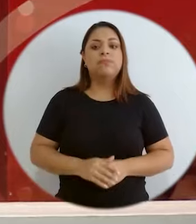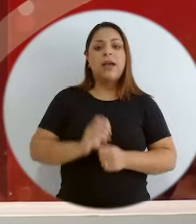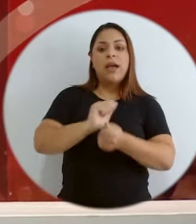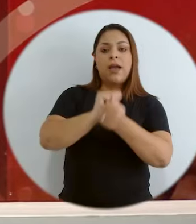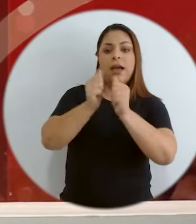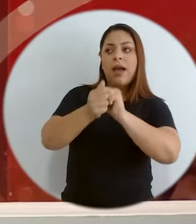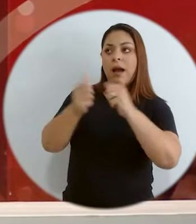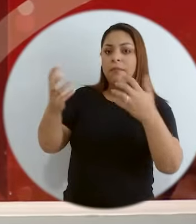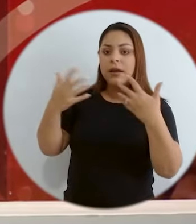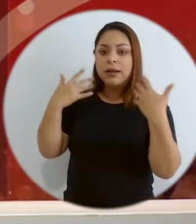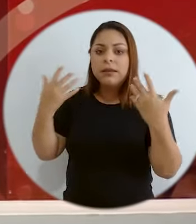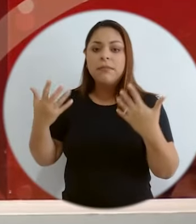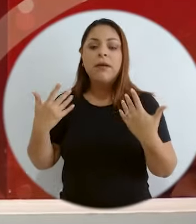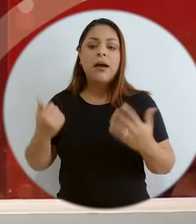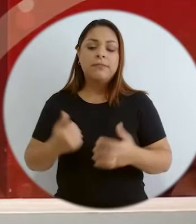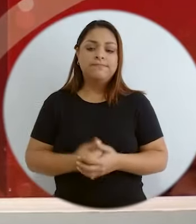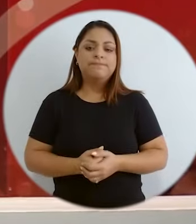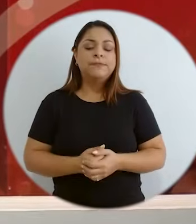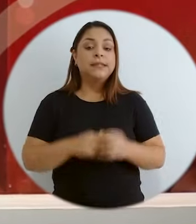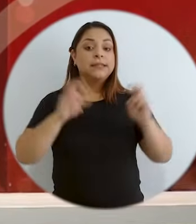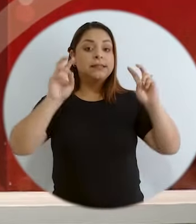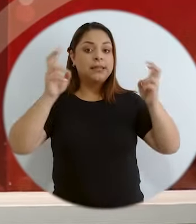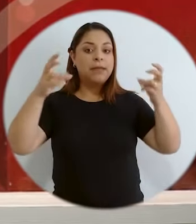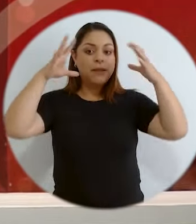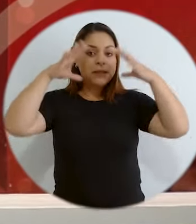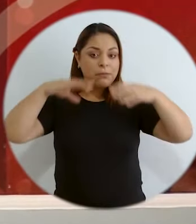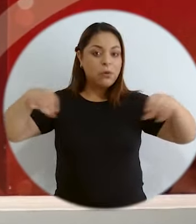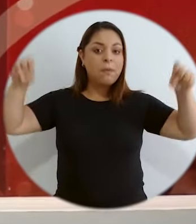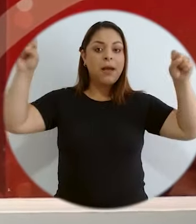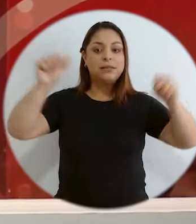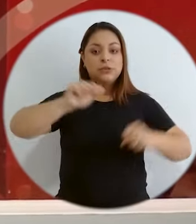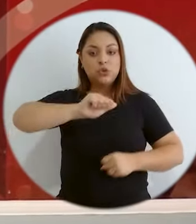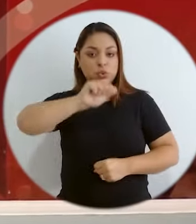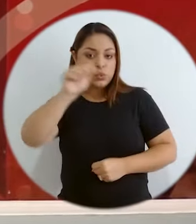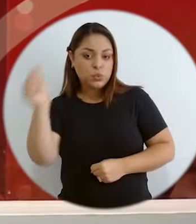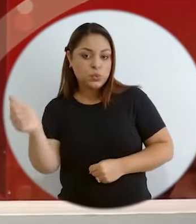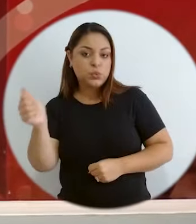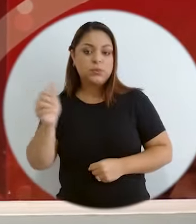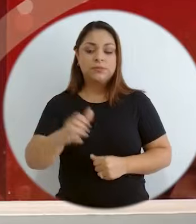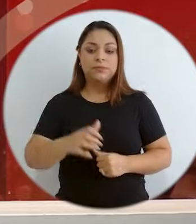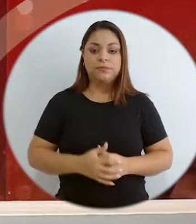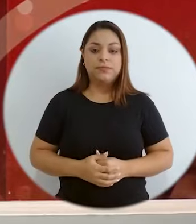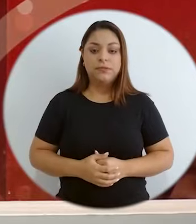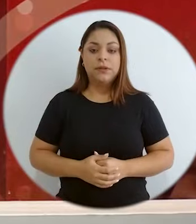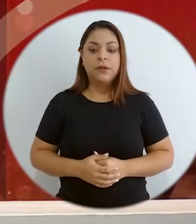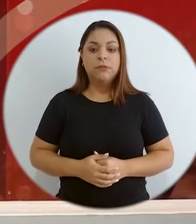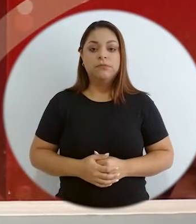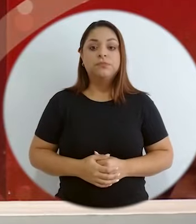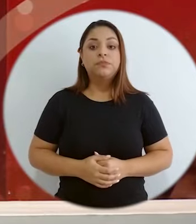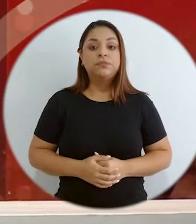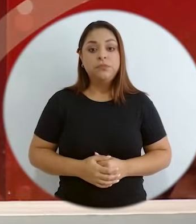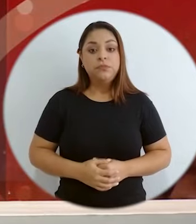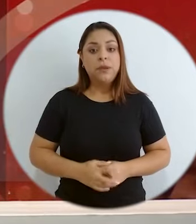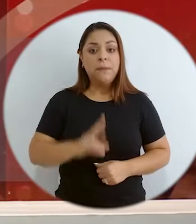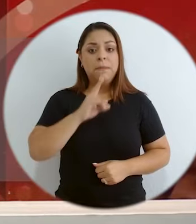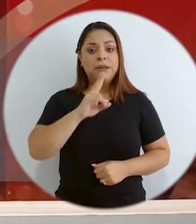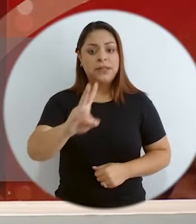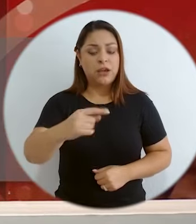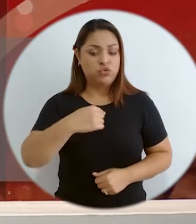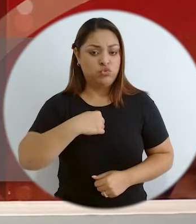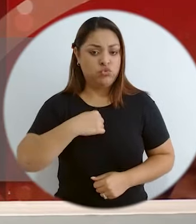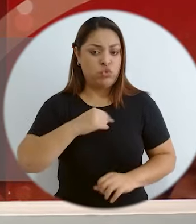gobernabilidad, el tema del cambio climático, el tema de la diplomacia azul, que yo,